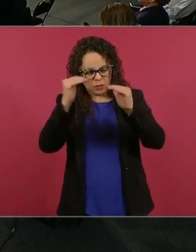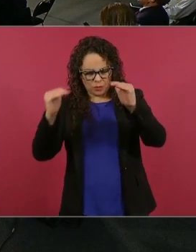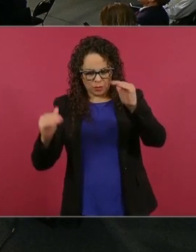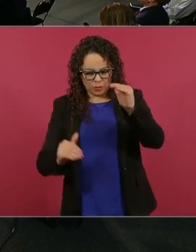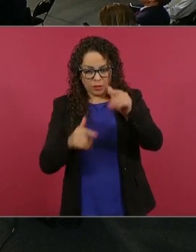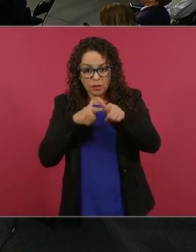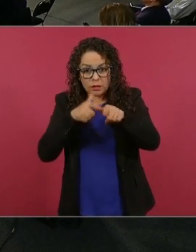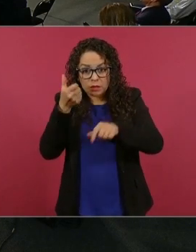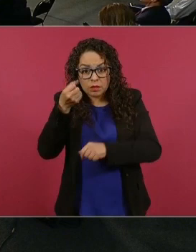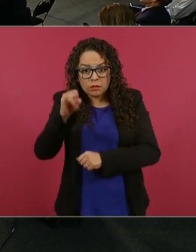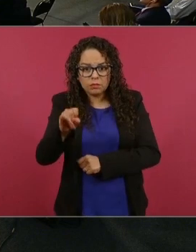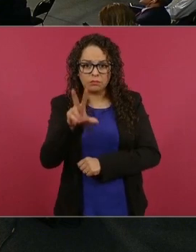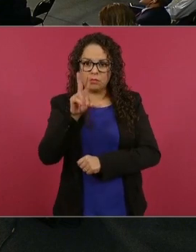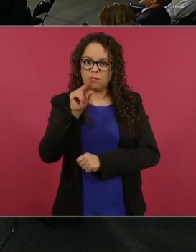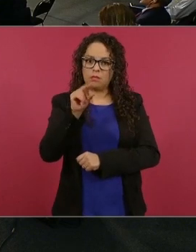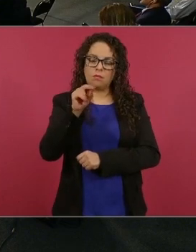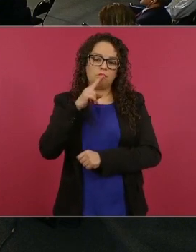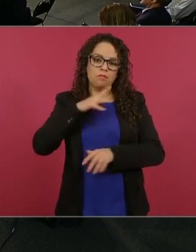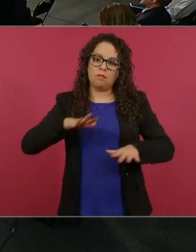al que tiene menos.